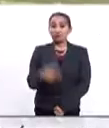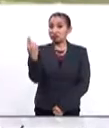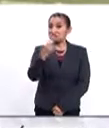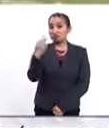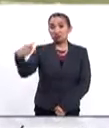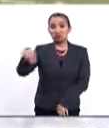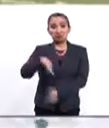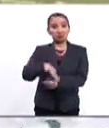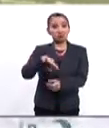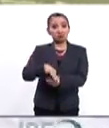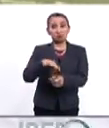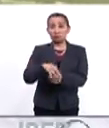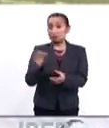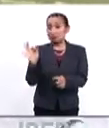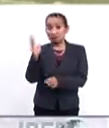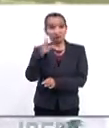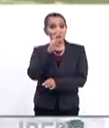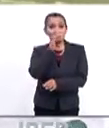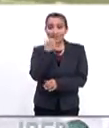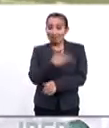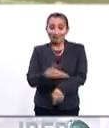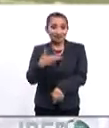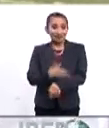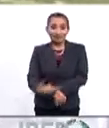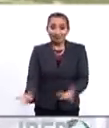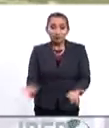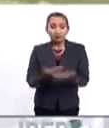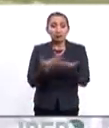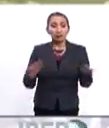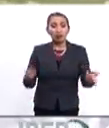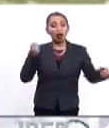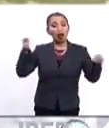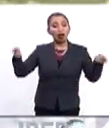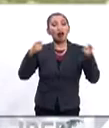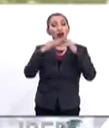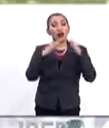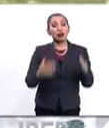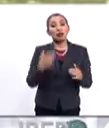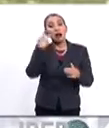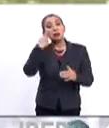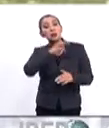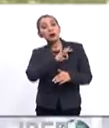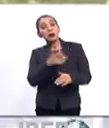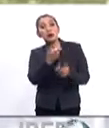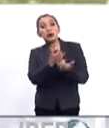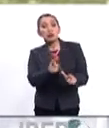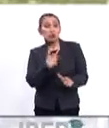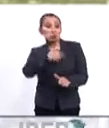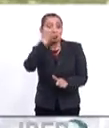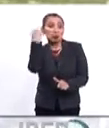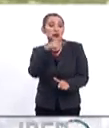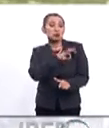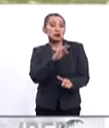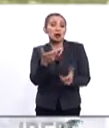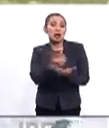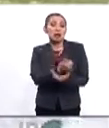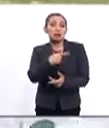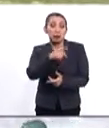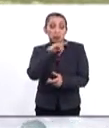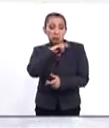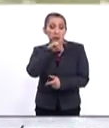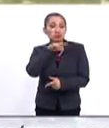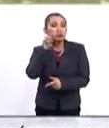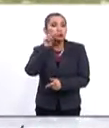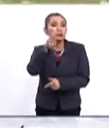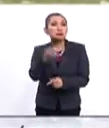Necesitamos sus votos. De lo contrario, no podemos resolverlo. Ahora controlan la casa. A ver si lo pueden liderar. No sé qué puedan conseguir, pero pronto lo